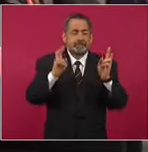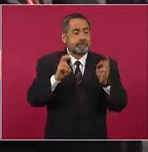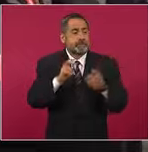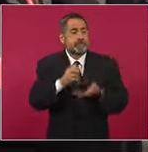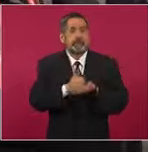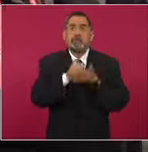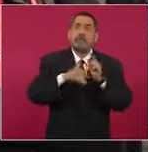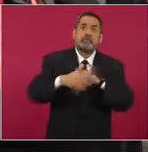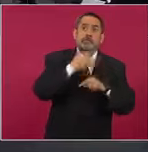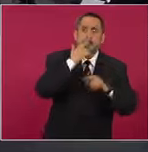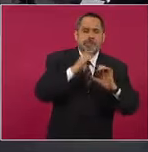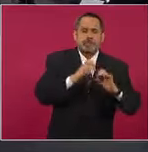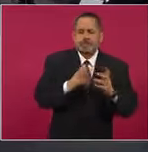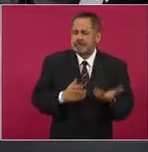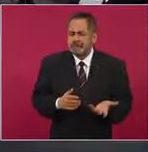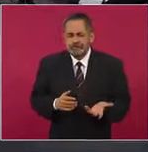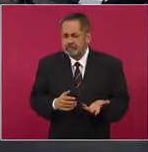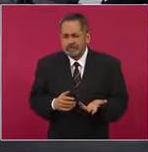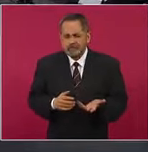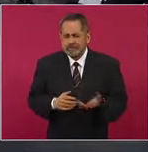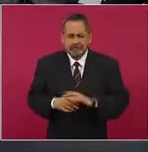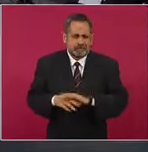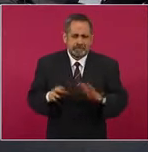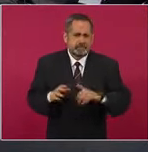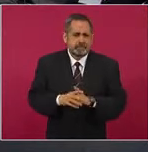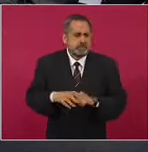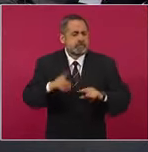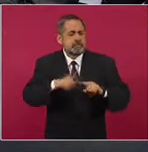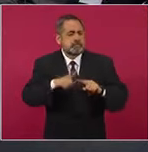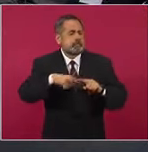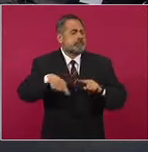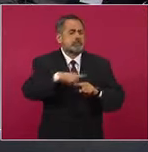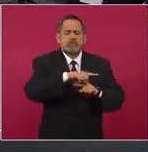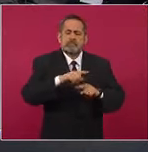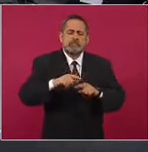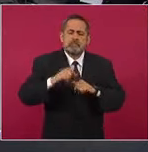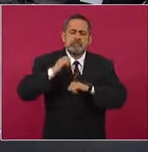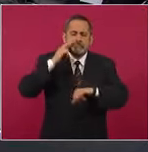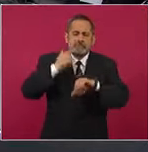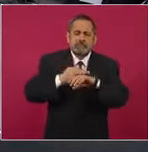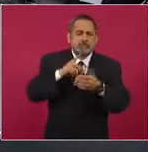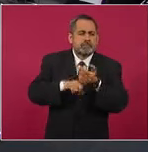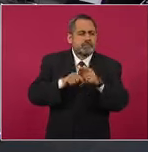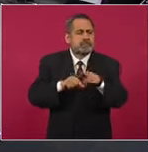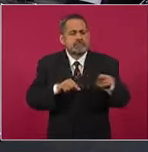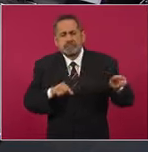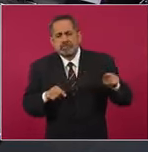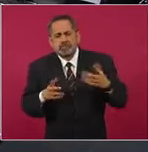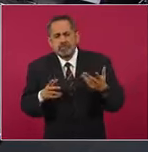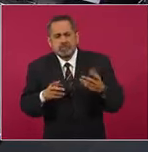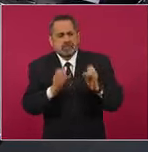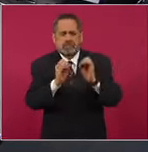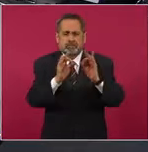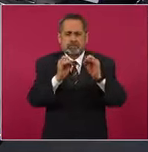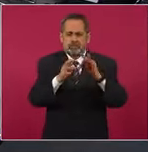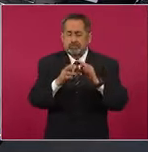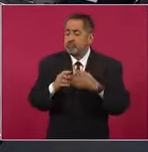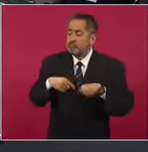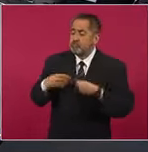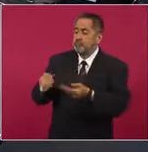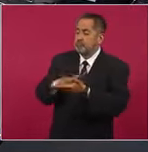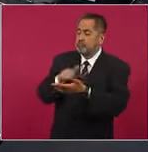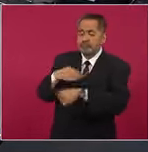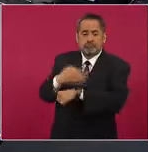¿Quién es quién en estas consultorías, en estos despachos de ambientalistas?